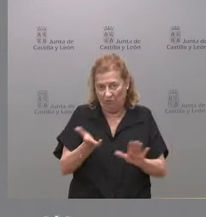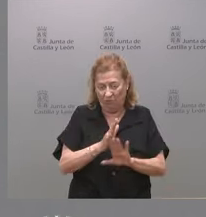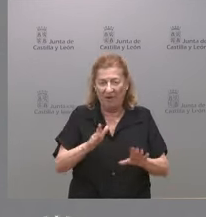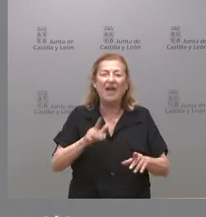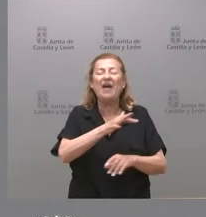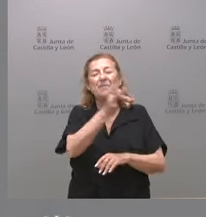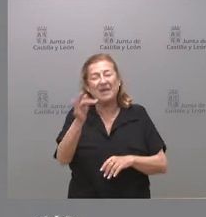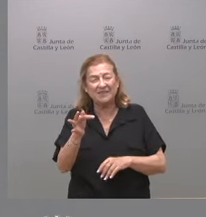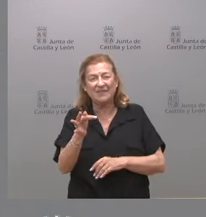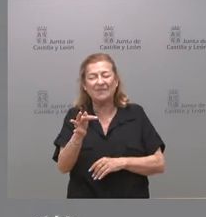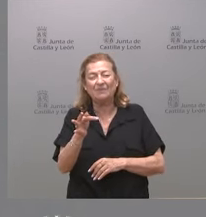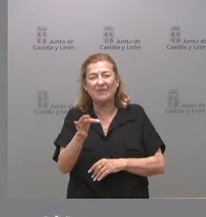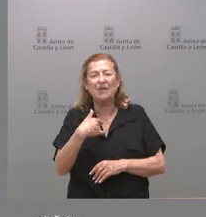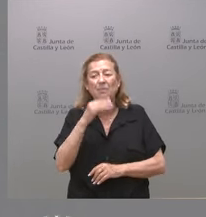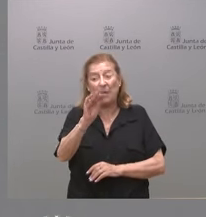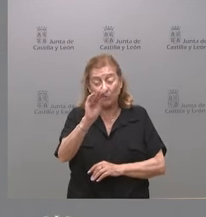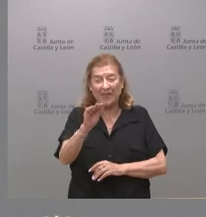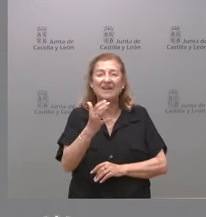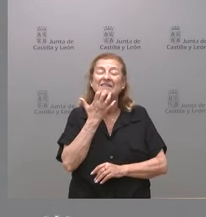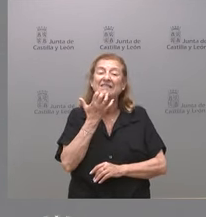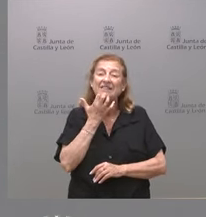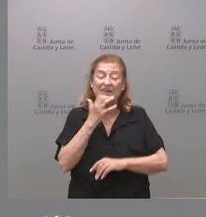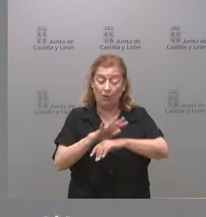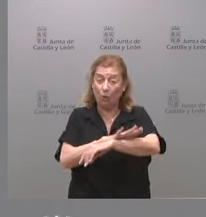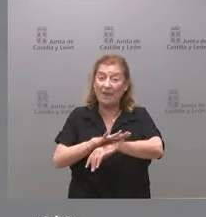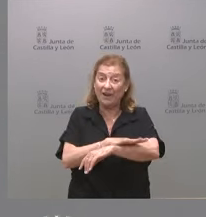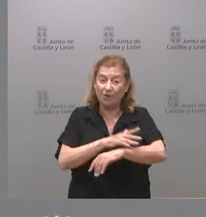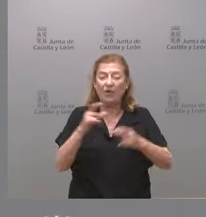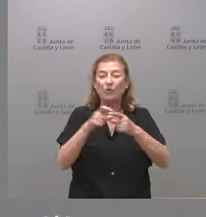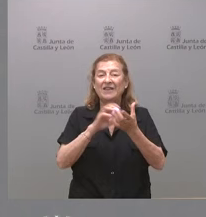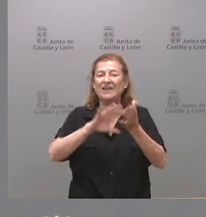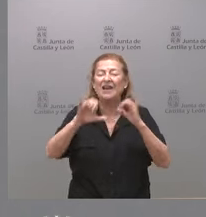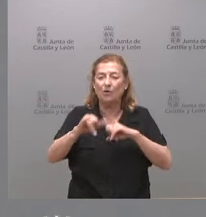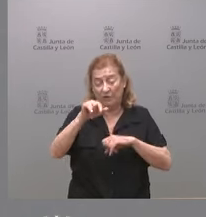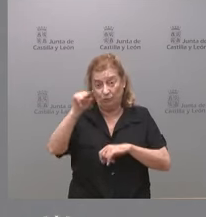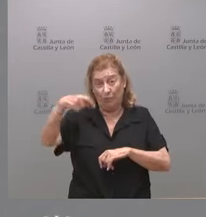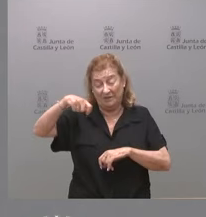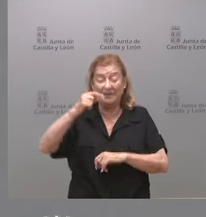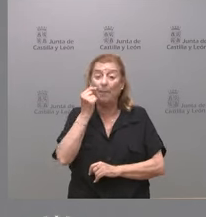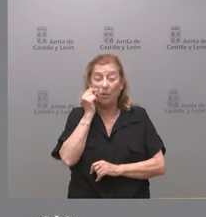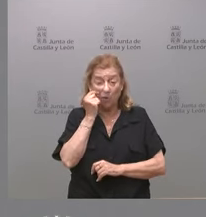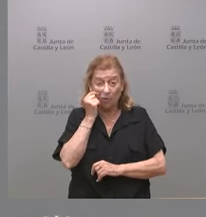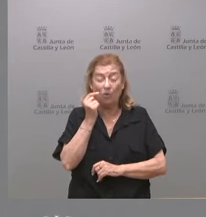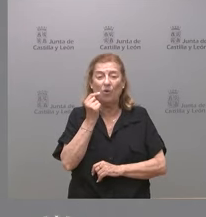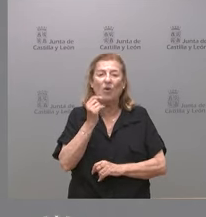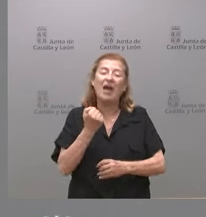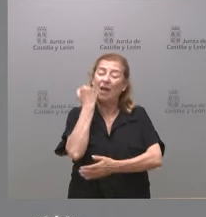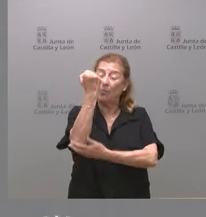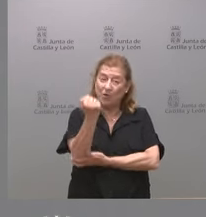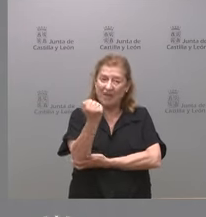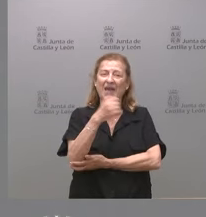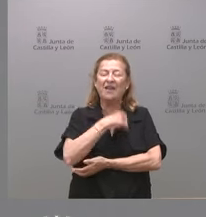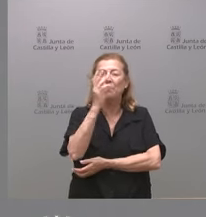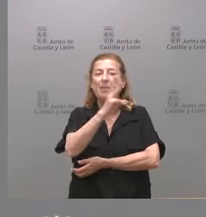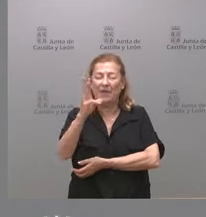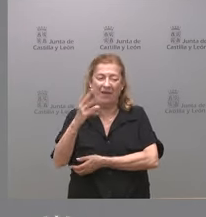además preguntado por si el gobierno de la junta de Castilla y León y su presidente Mañueco apoyaría que el PP de